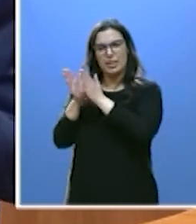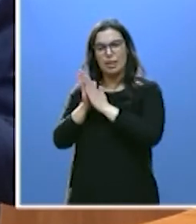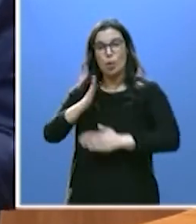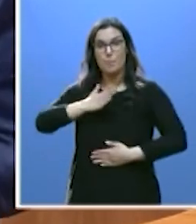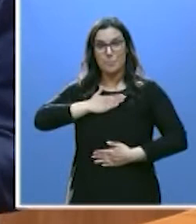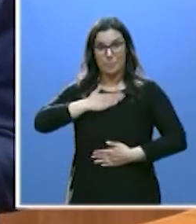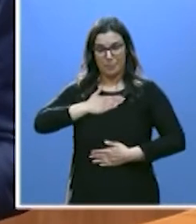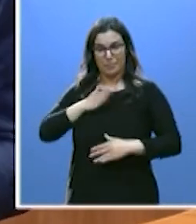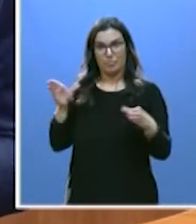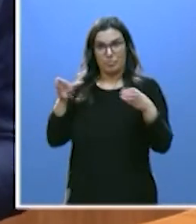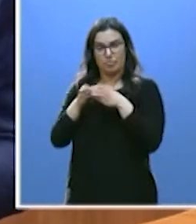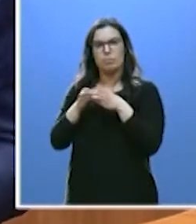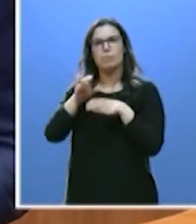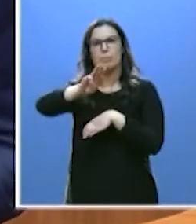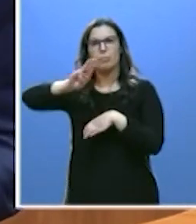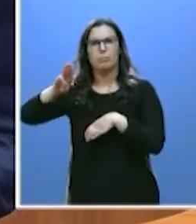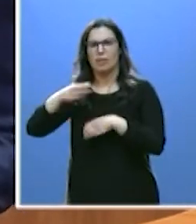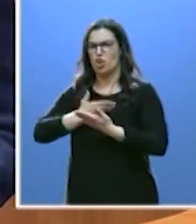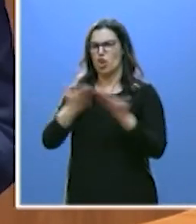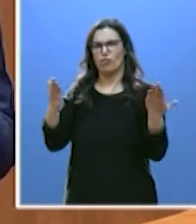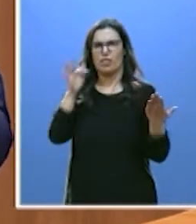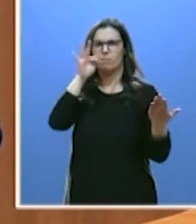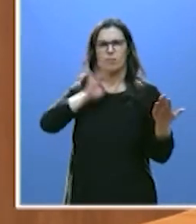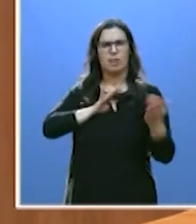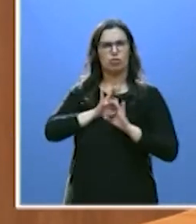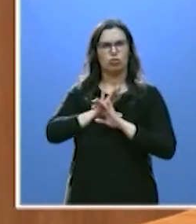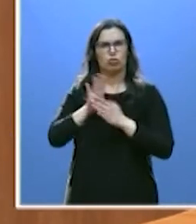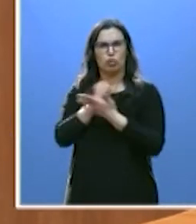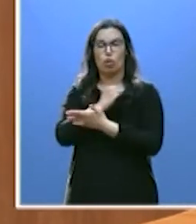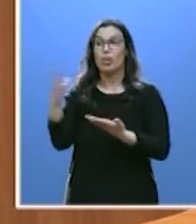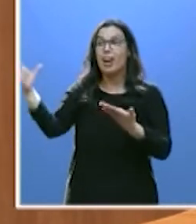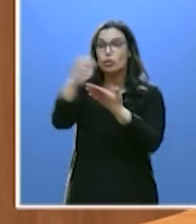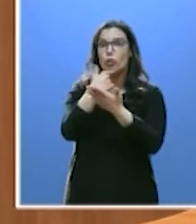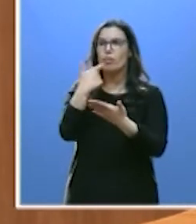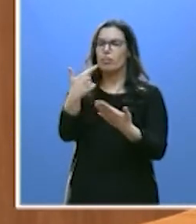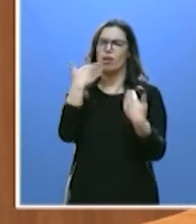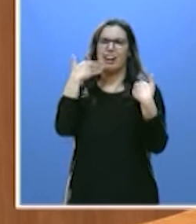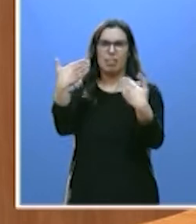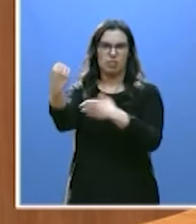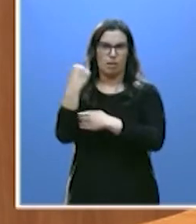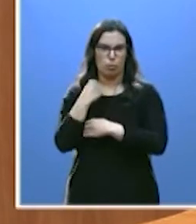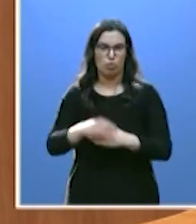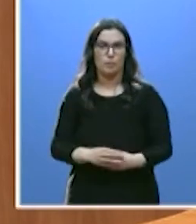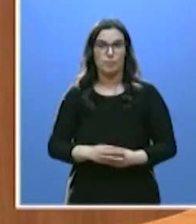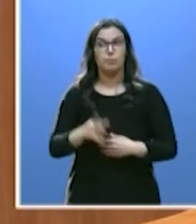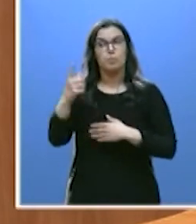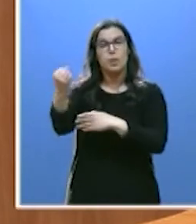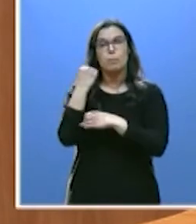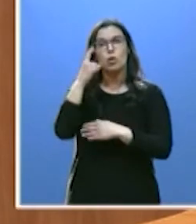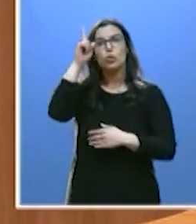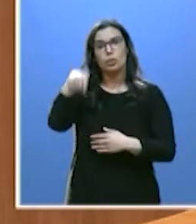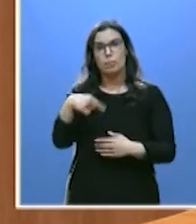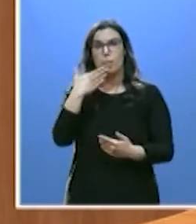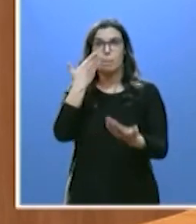procuradores del Partido Popular. Y a todos les agradezco su apoyo. Un apoyo que también pido